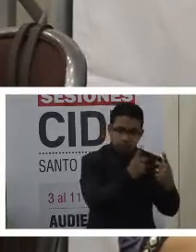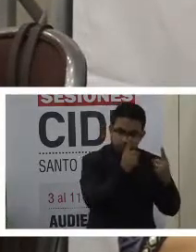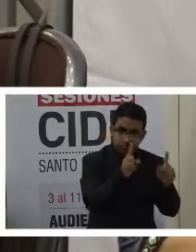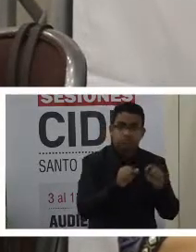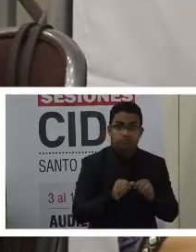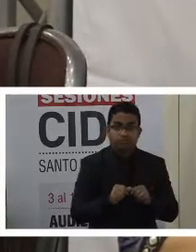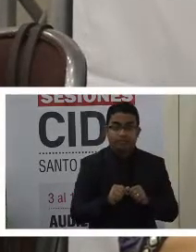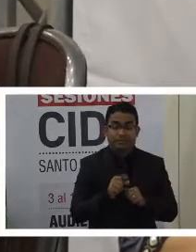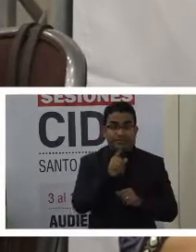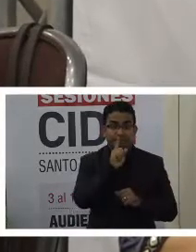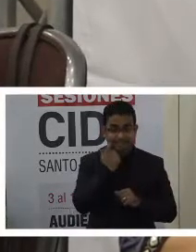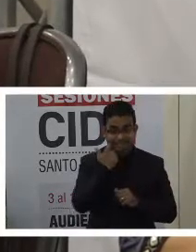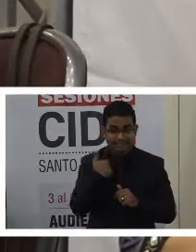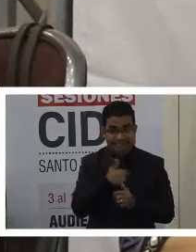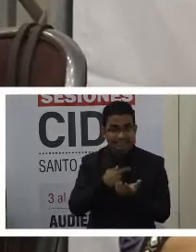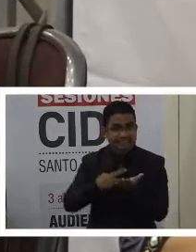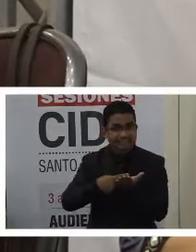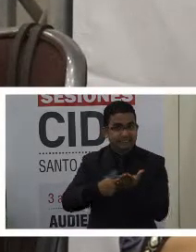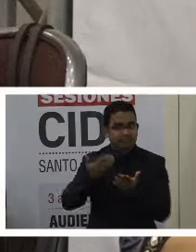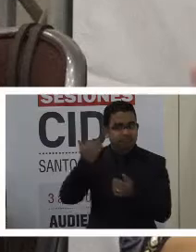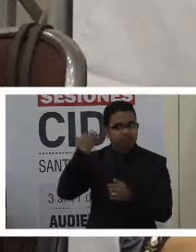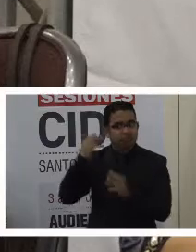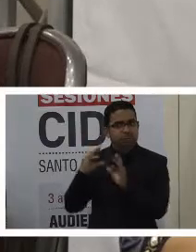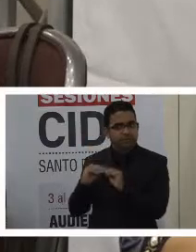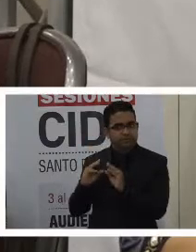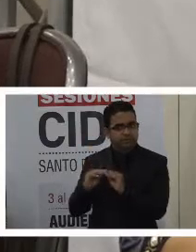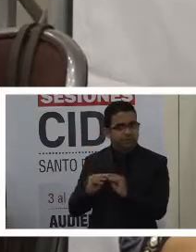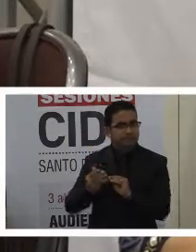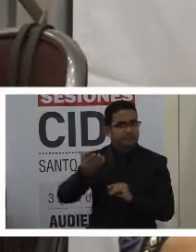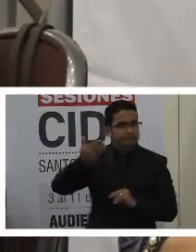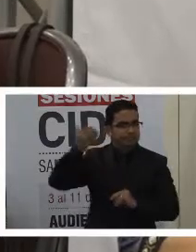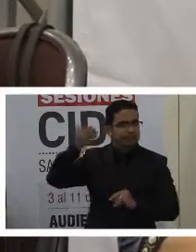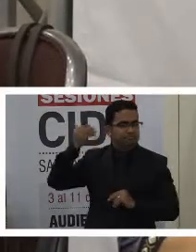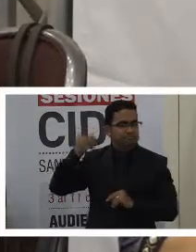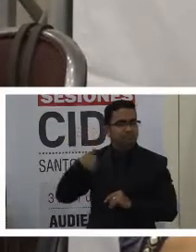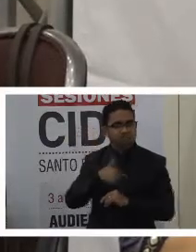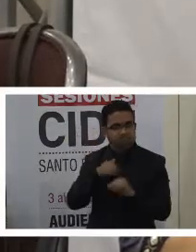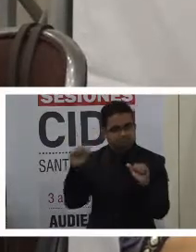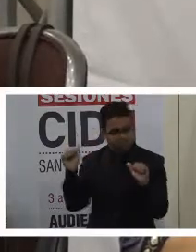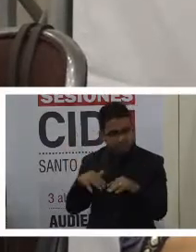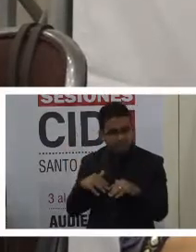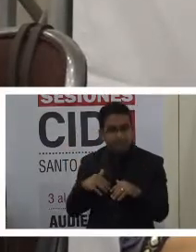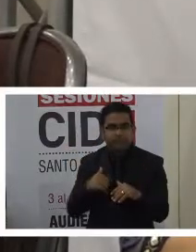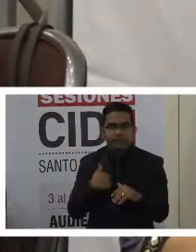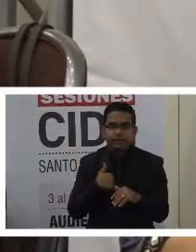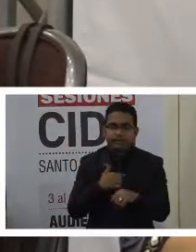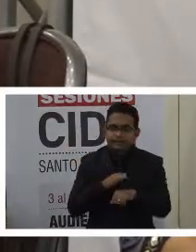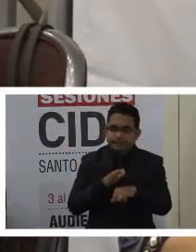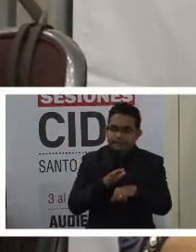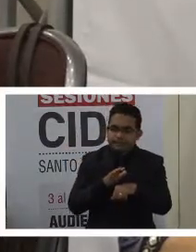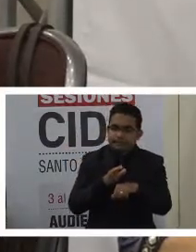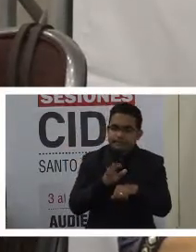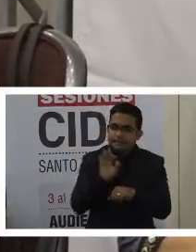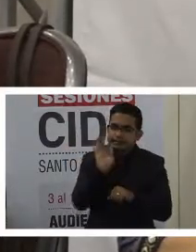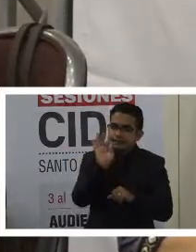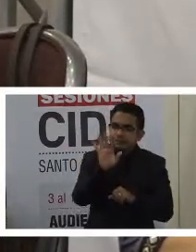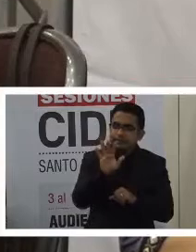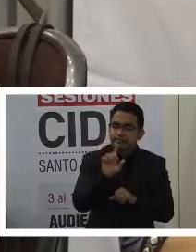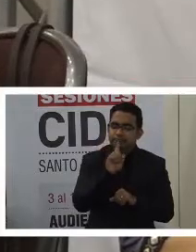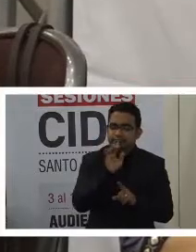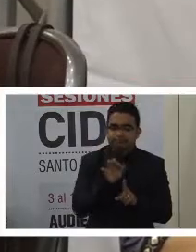como hemos señalado en reuniones, en audiencias anteriores, también hago muy particular mi